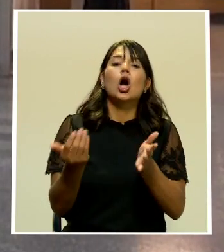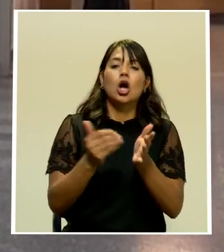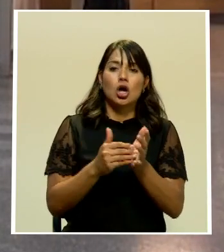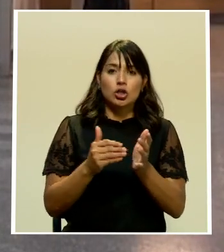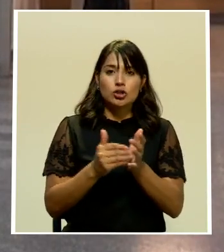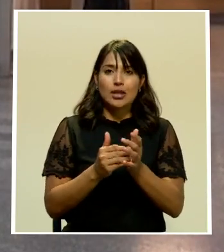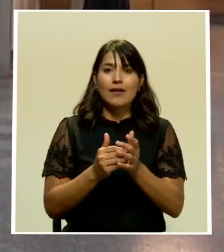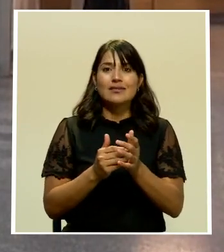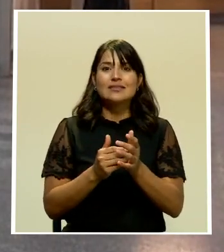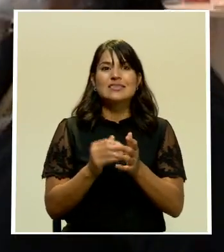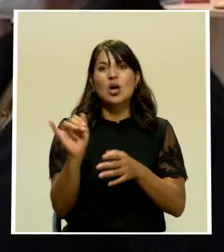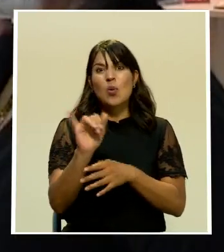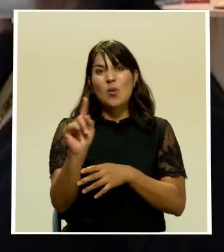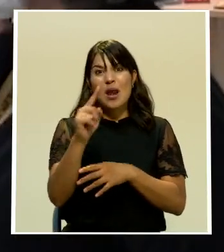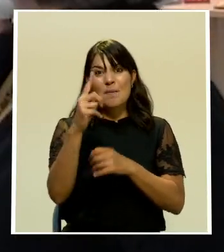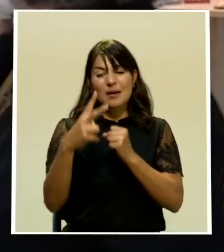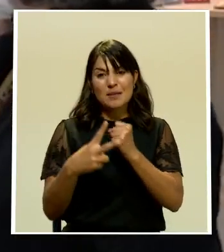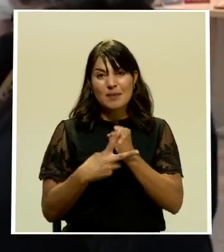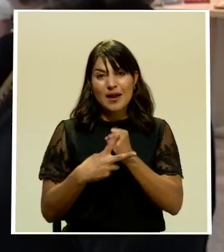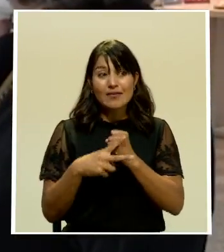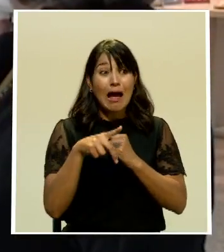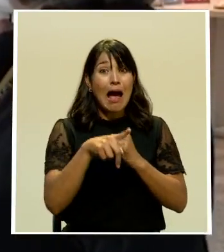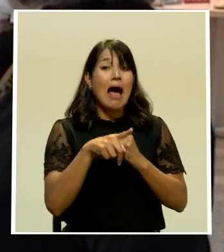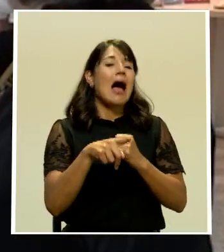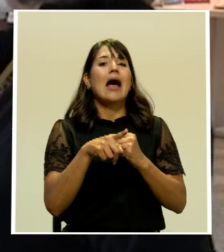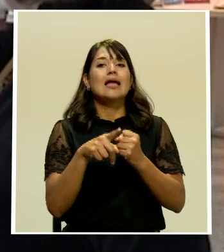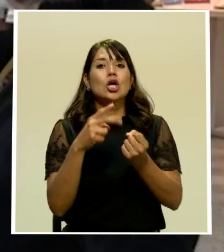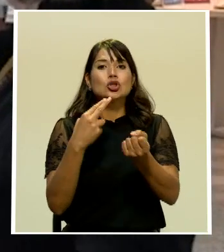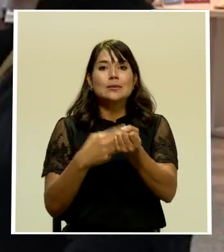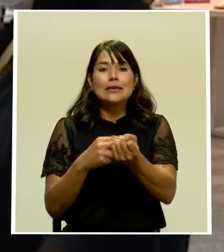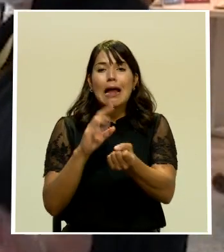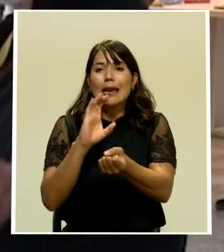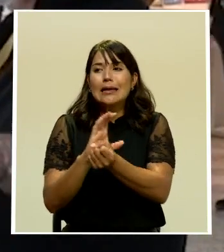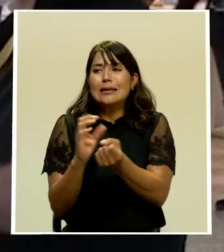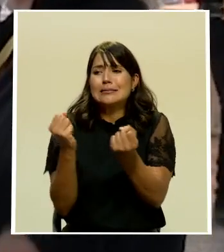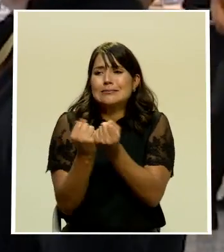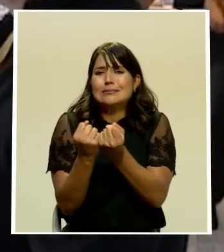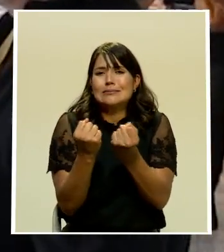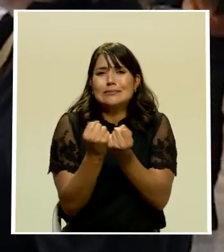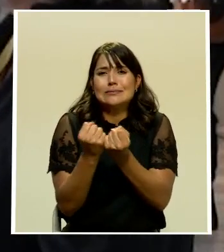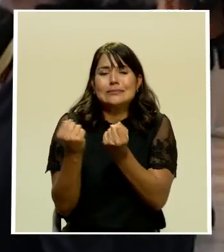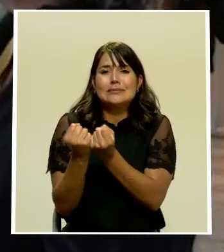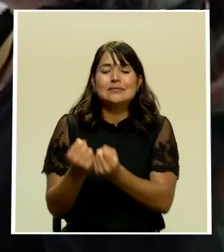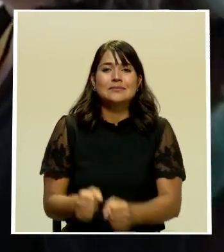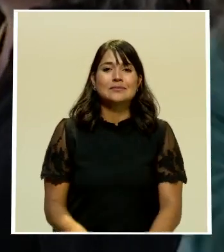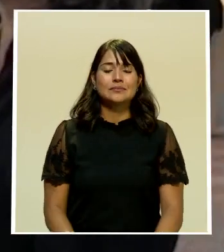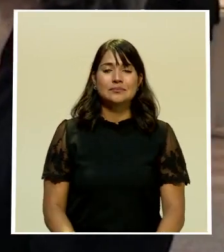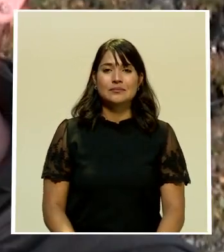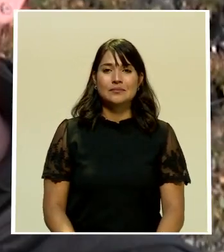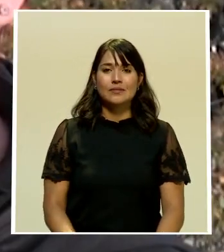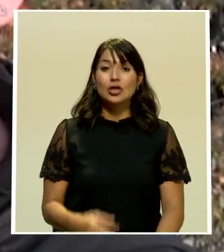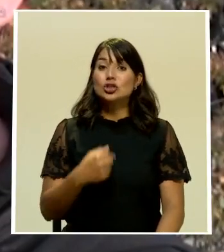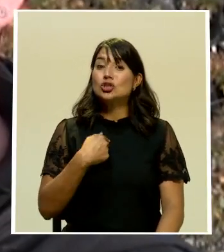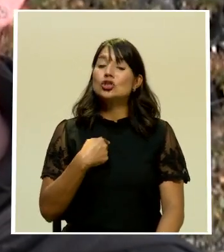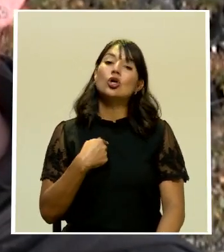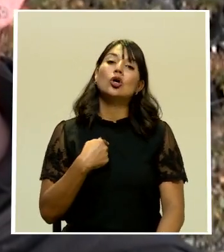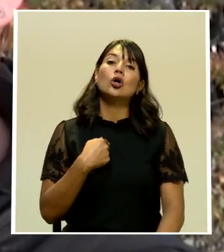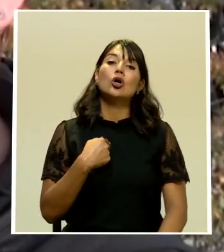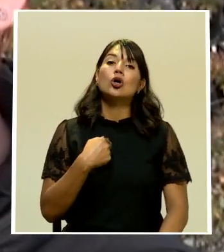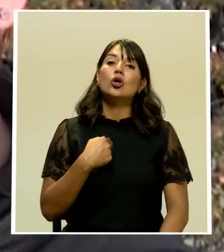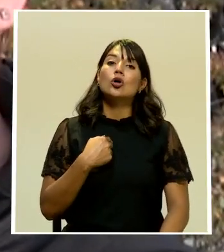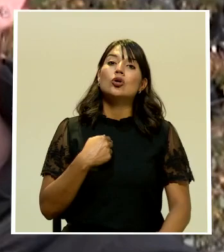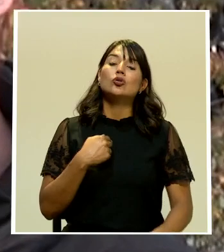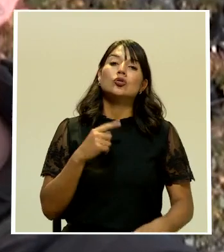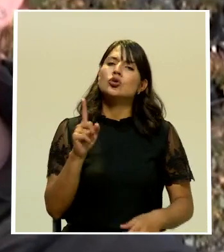escenario del primer brote cuando hubo sobresaturación de las clínicas No me siento privada de mi